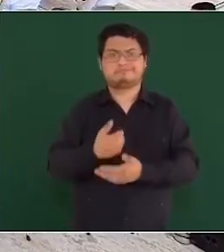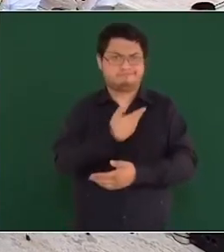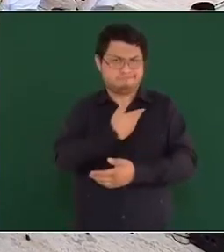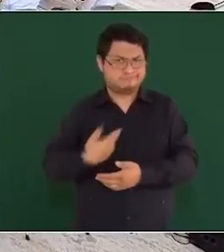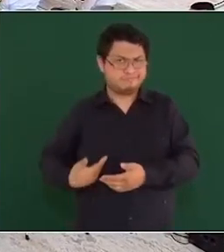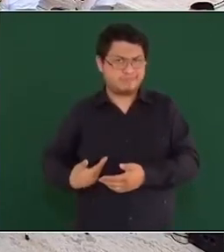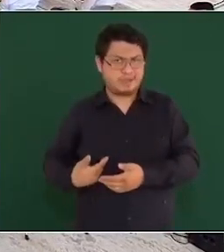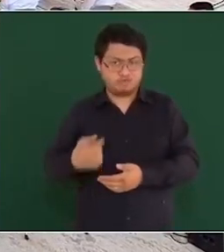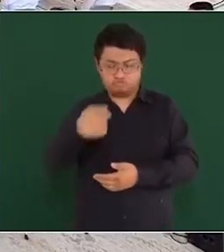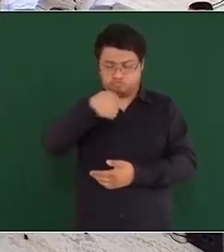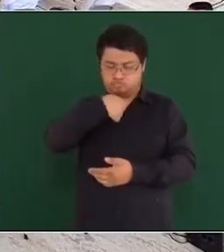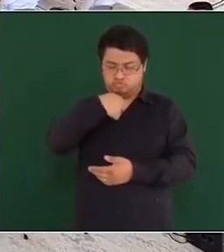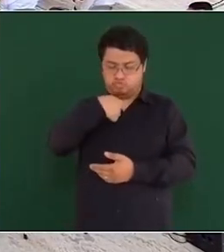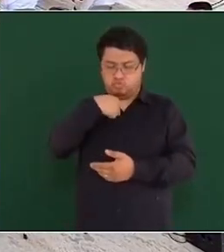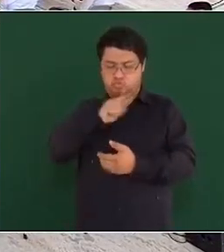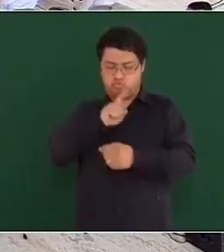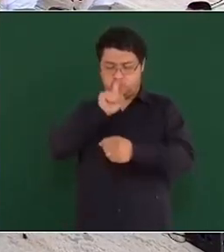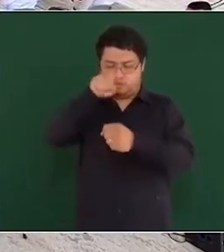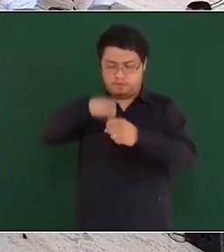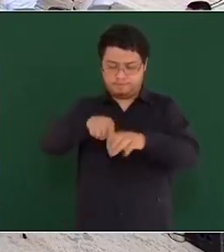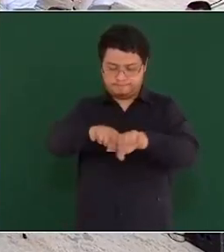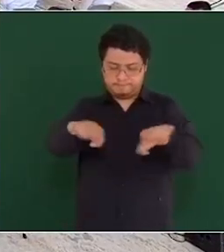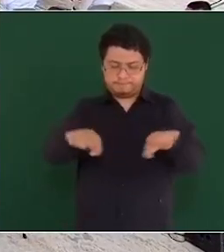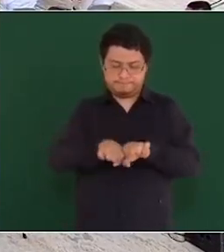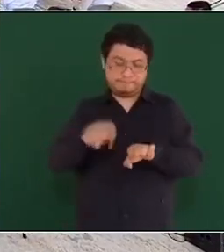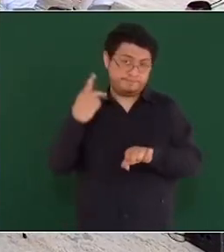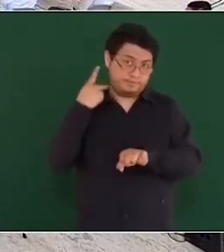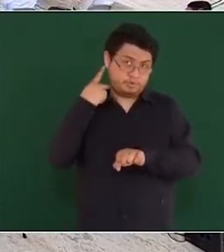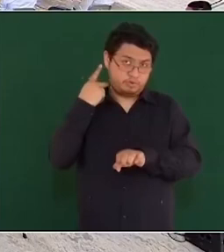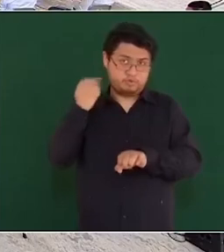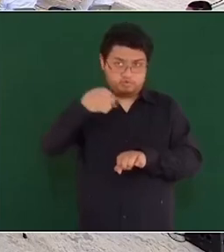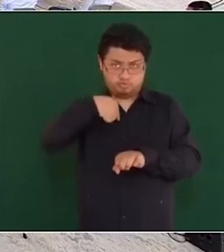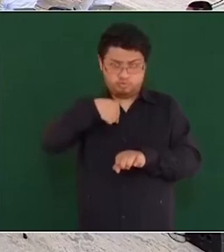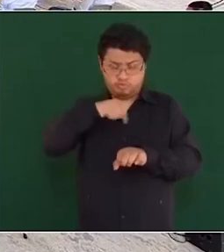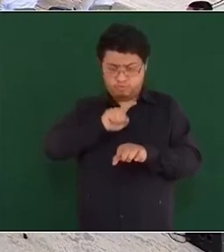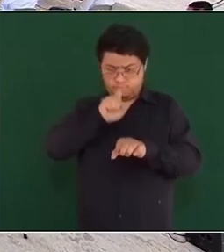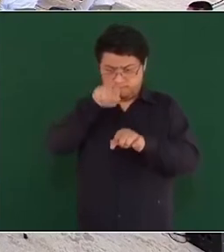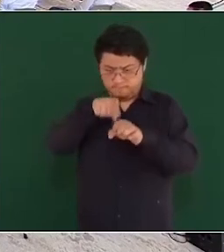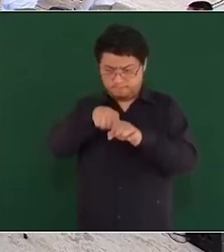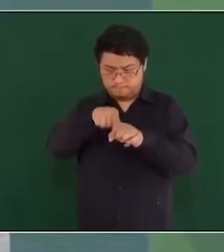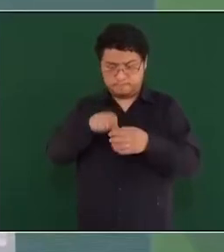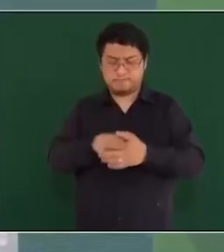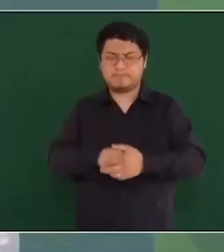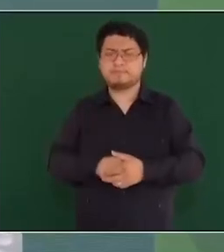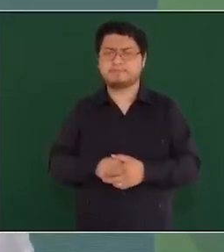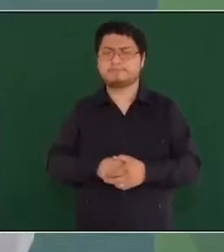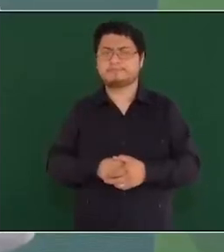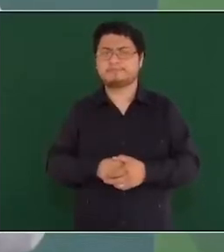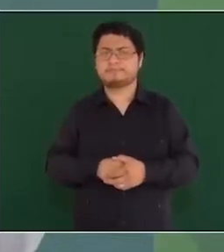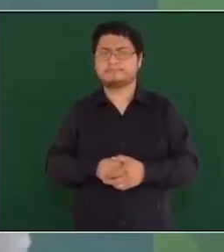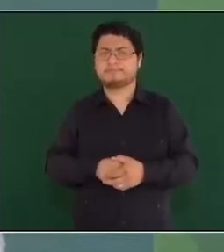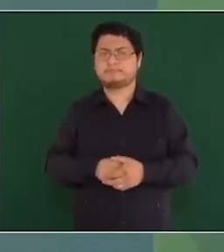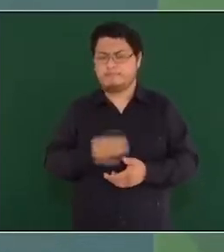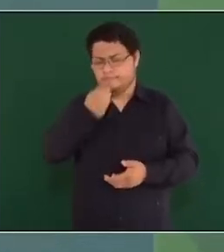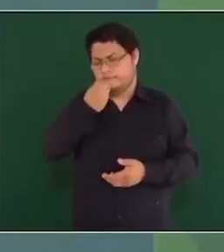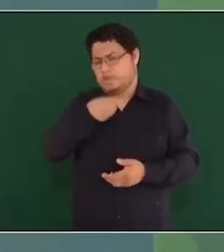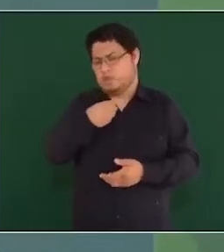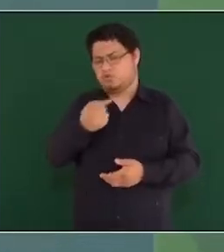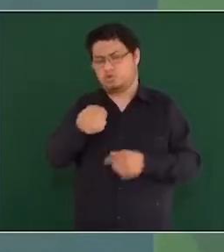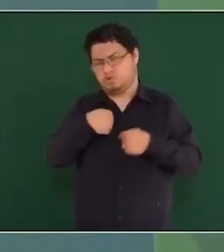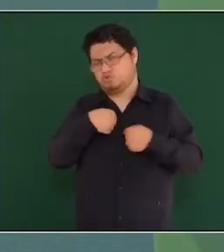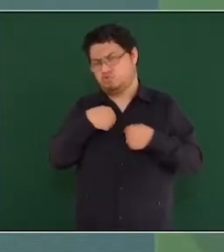el que yo participo, aunque tengo ahora